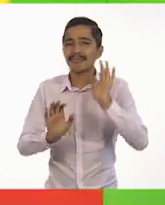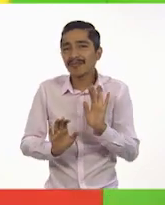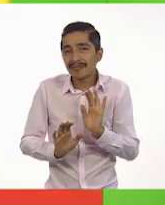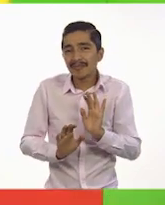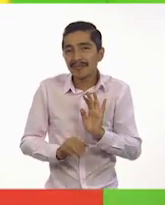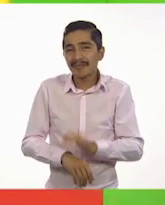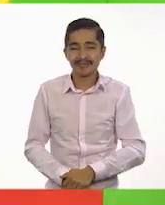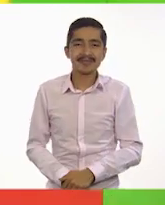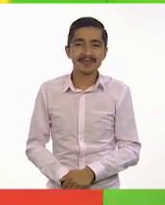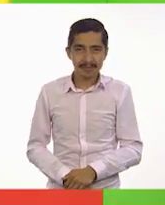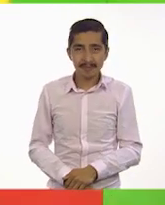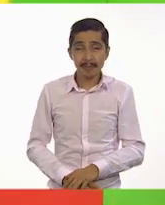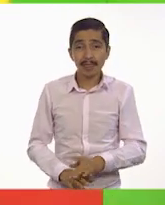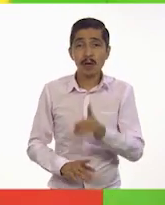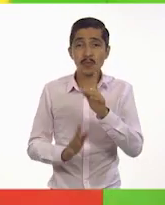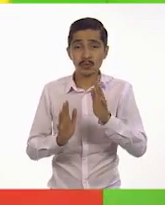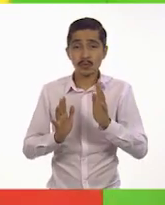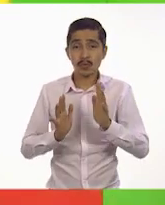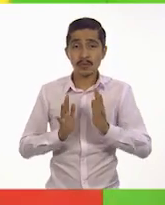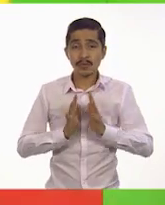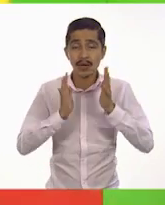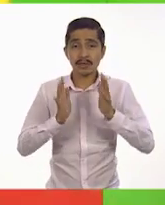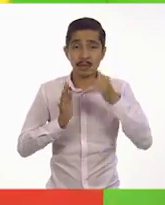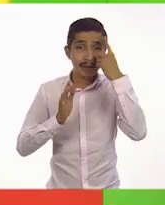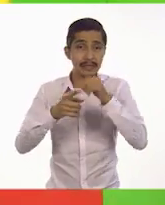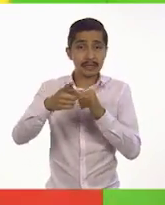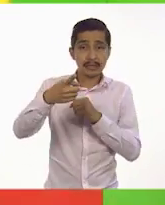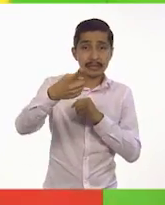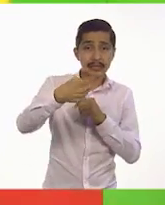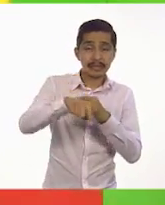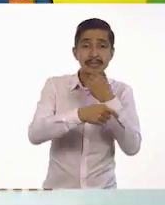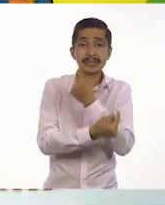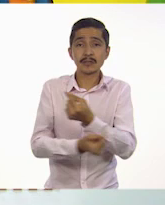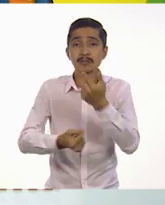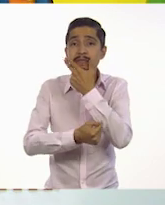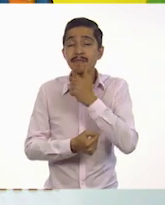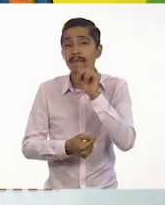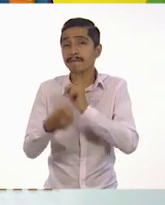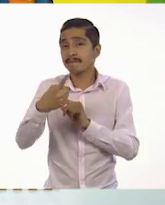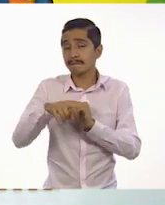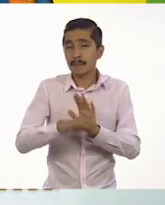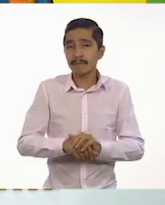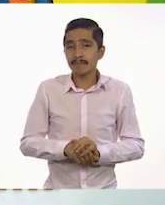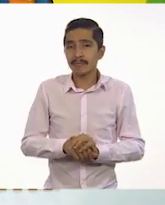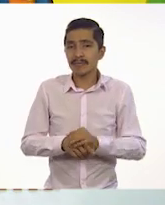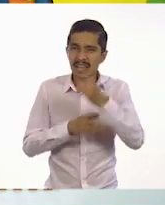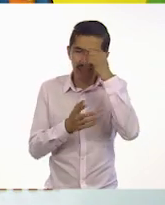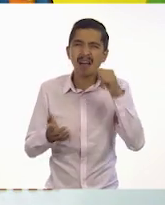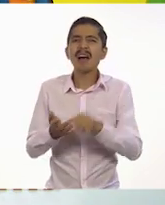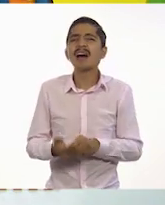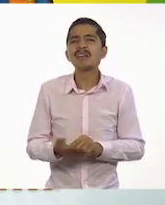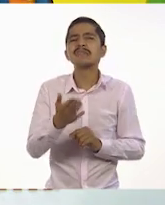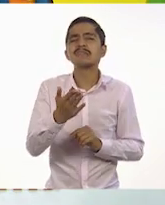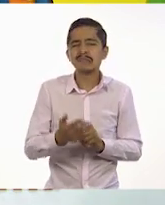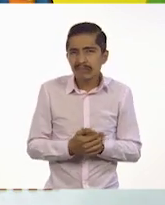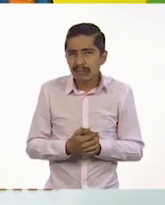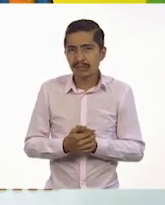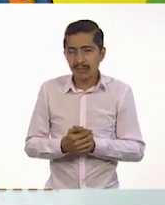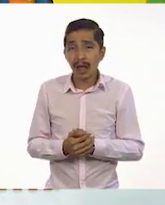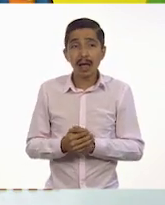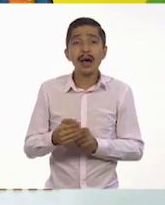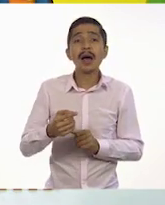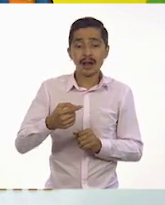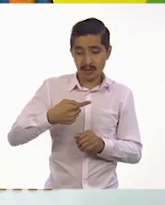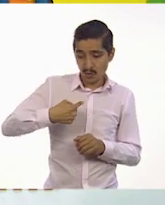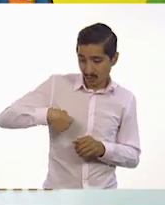Tenemos una sorpresa para todas las niñas y niños. ¡Sí! ¿Qué creen? Que nosotras les